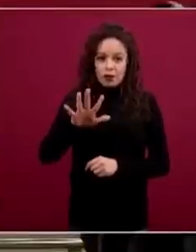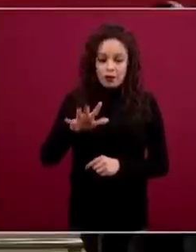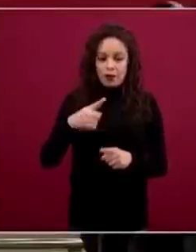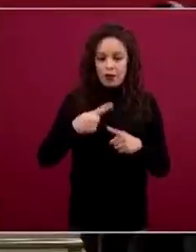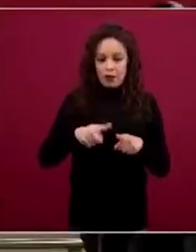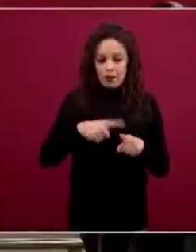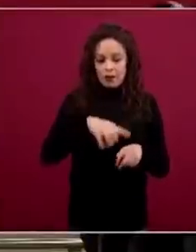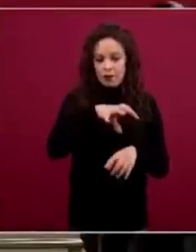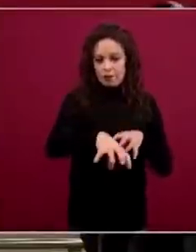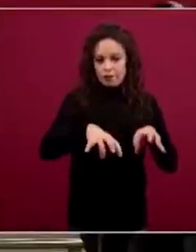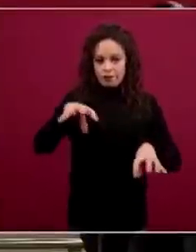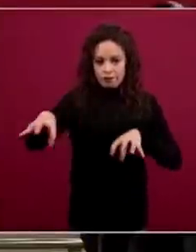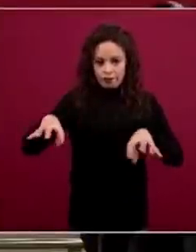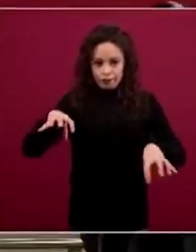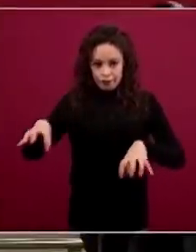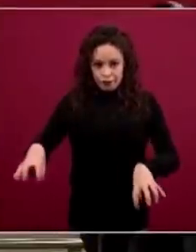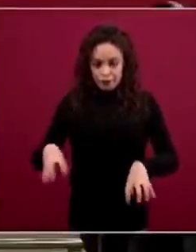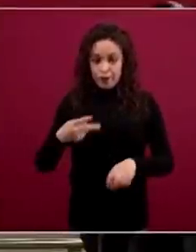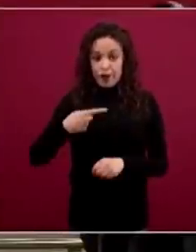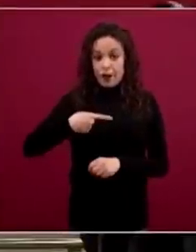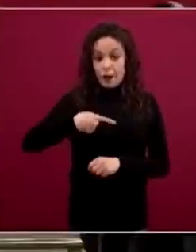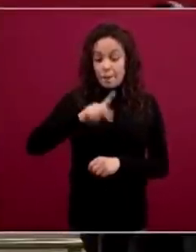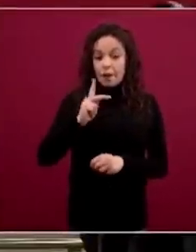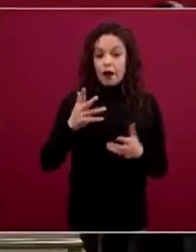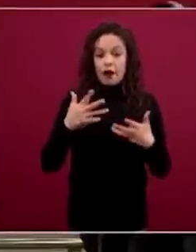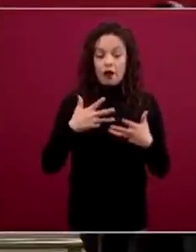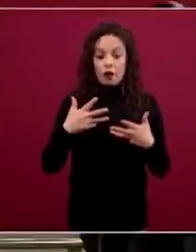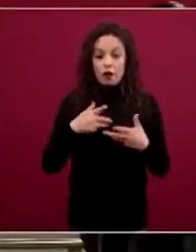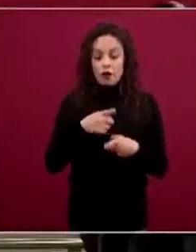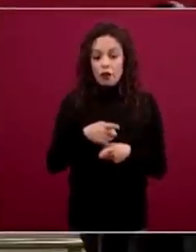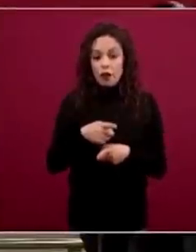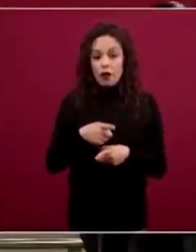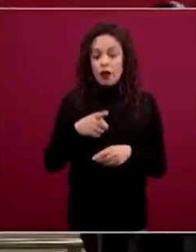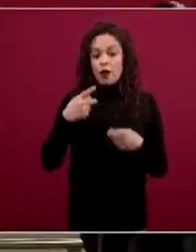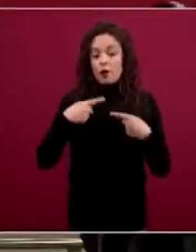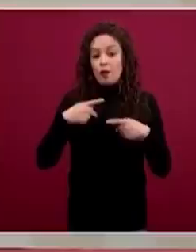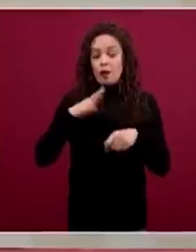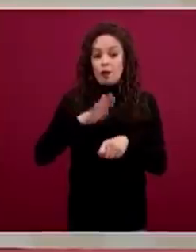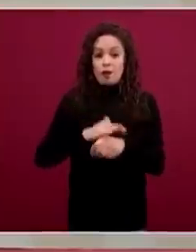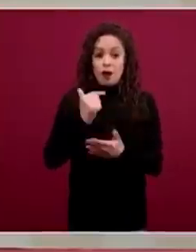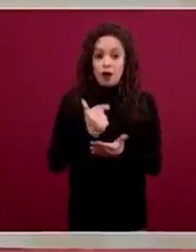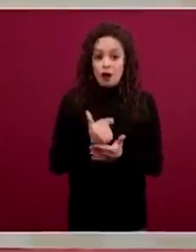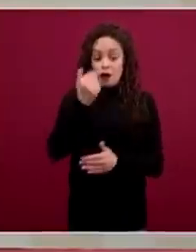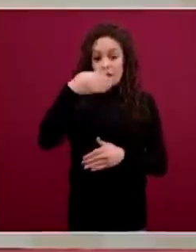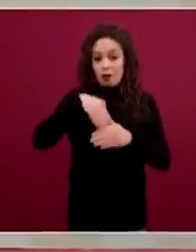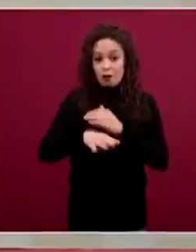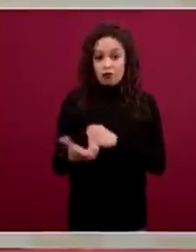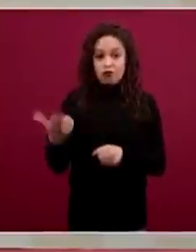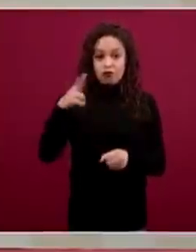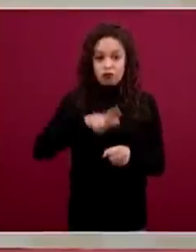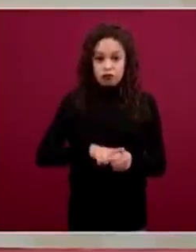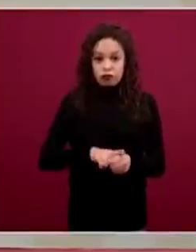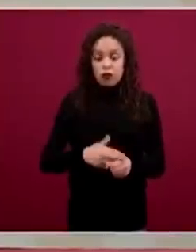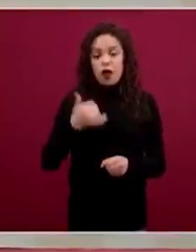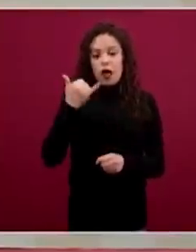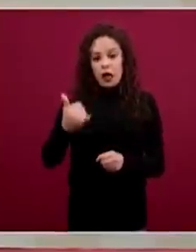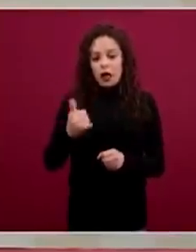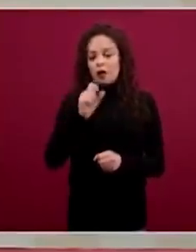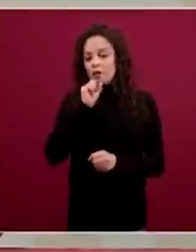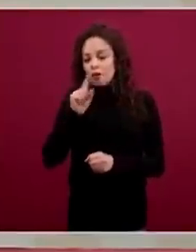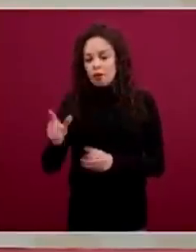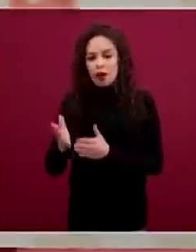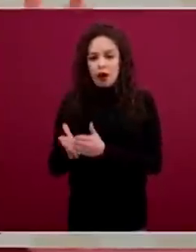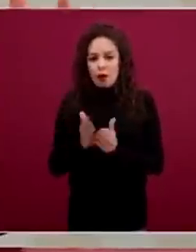pero los casos hospitalizados, los casos graves y desde luego las lamentables defunciones se